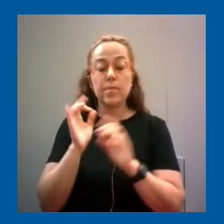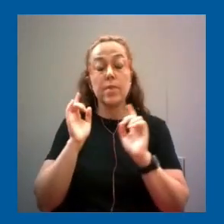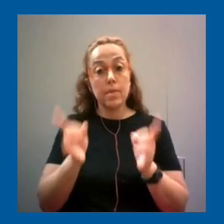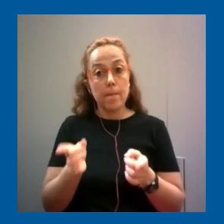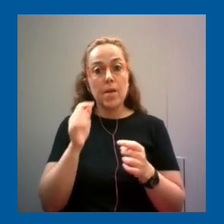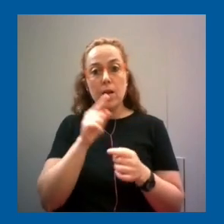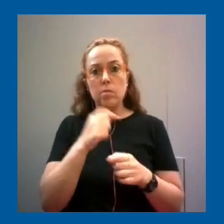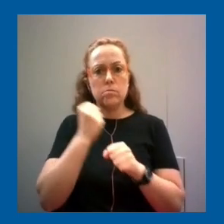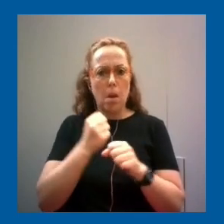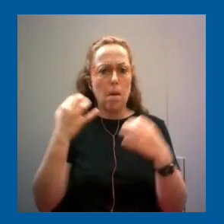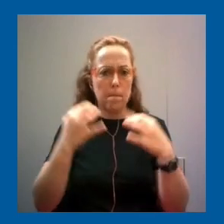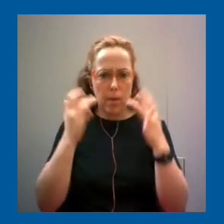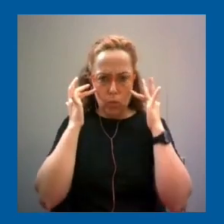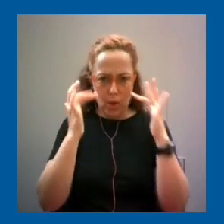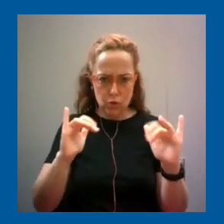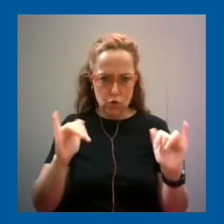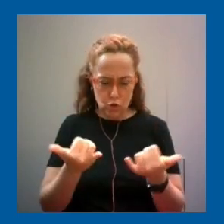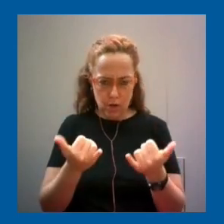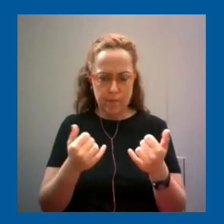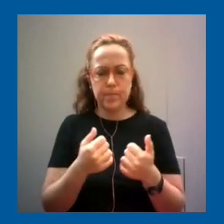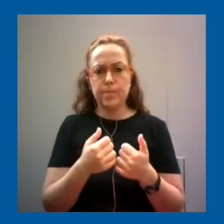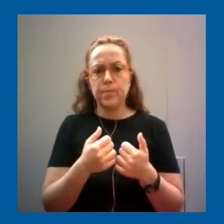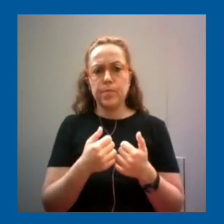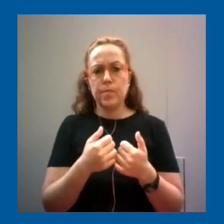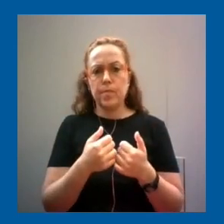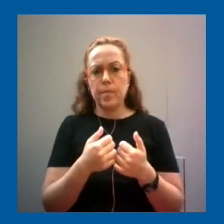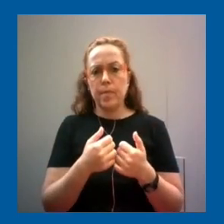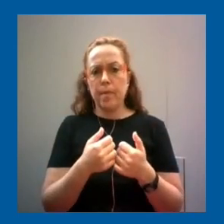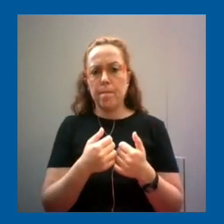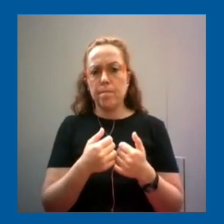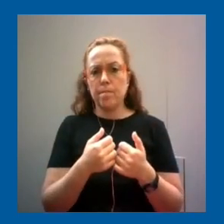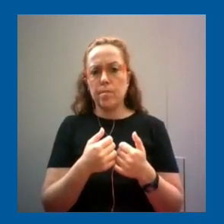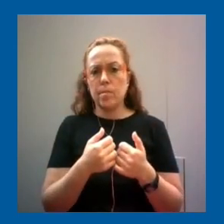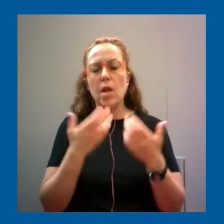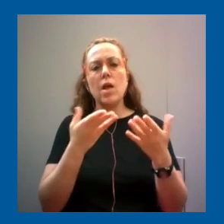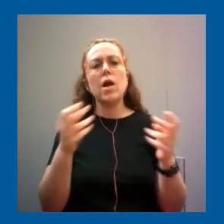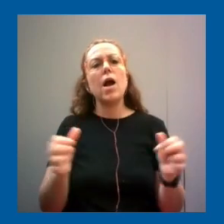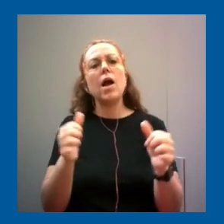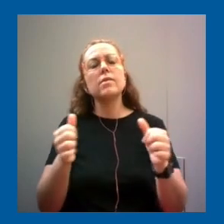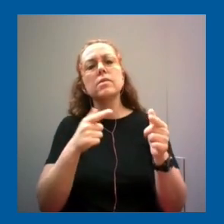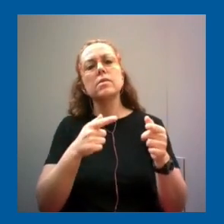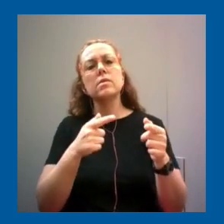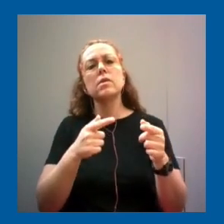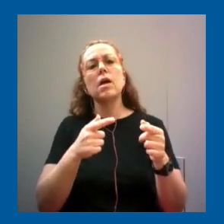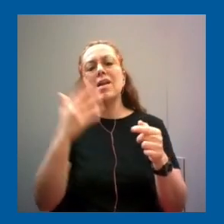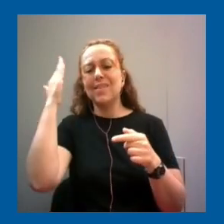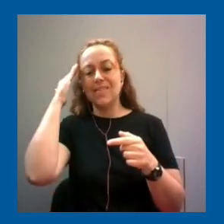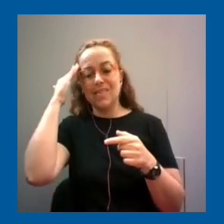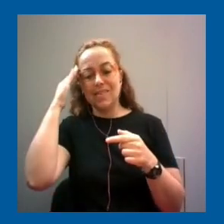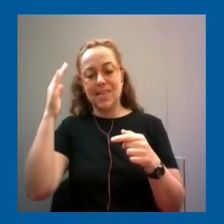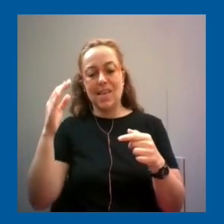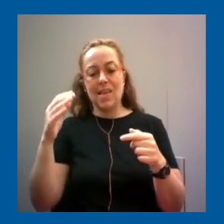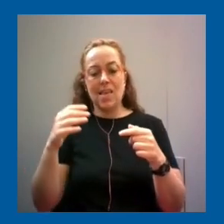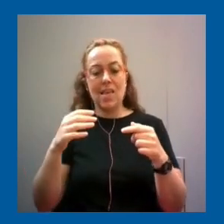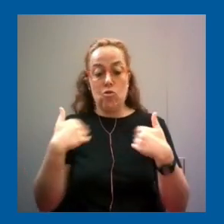en educación, por supuesto, viene de ahí. Es lo que es ya aplicar la alfabetización digital y todo lo que son las competencias